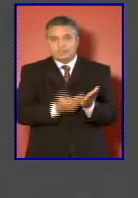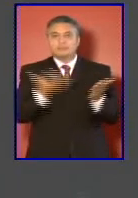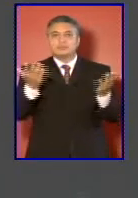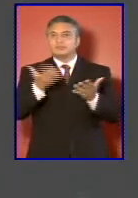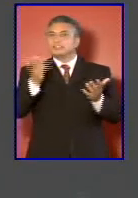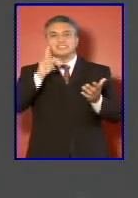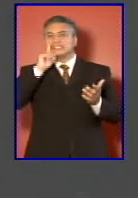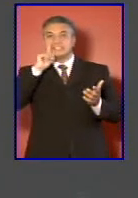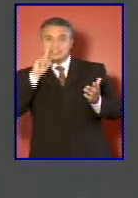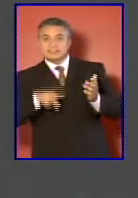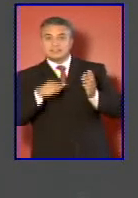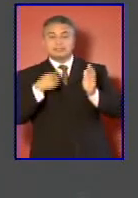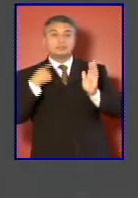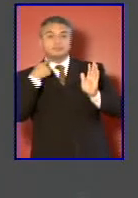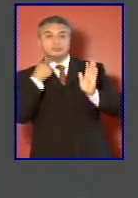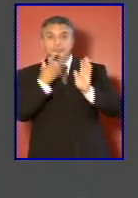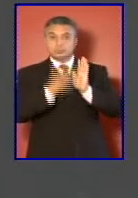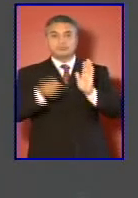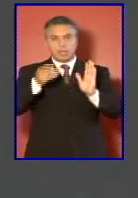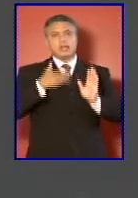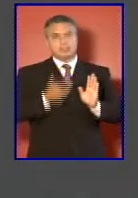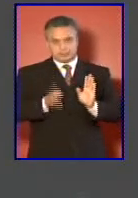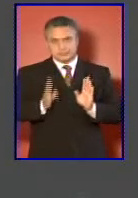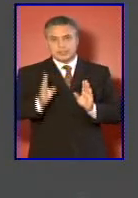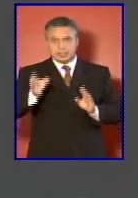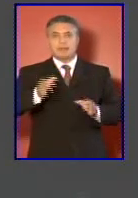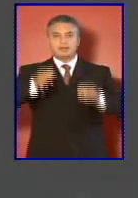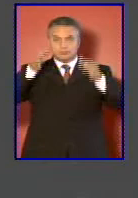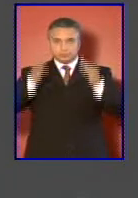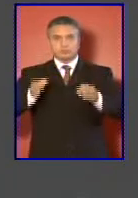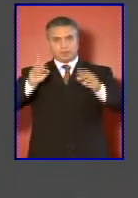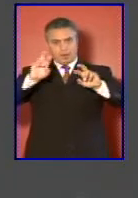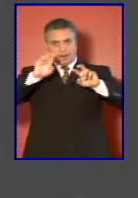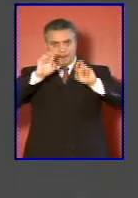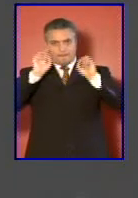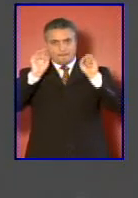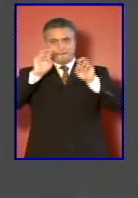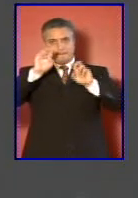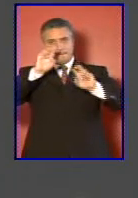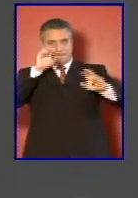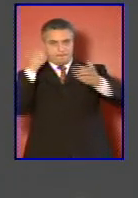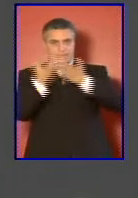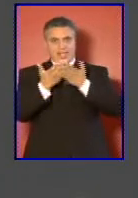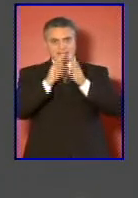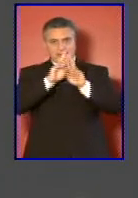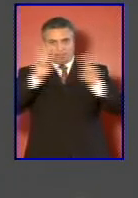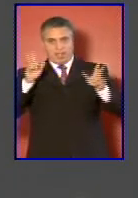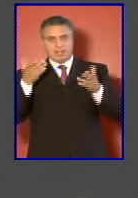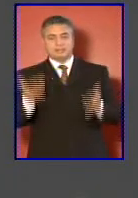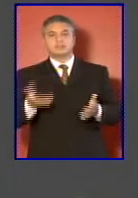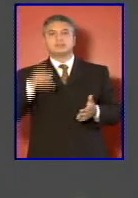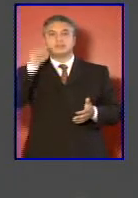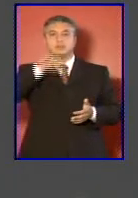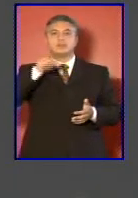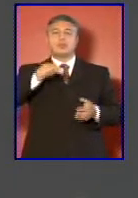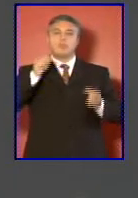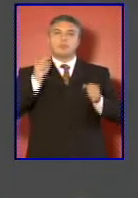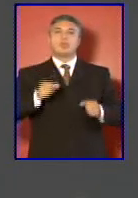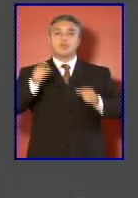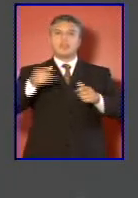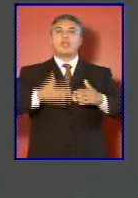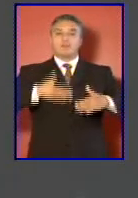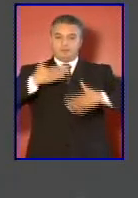sin perjuicio de seguir asegurando y garantizando la paz, permita que las fuerzas allí desplegadas se